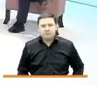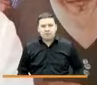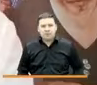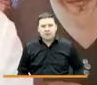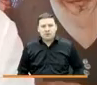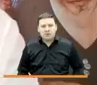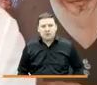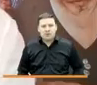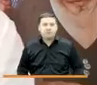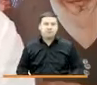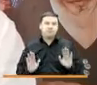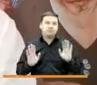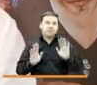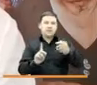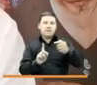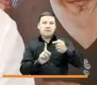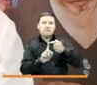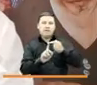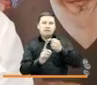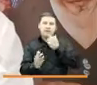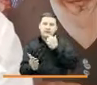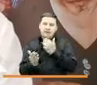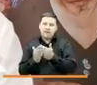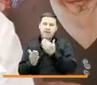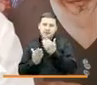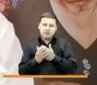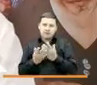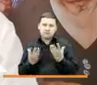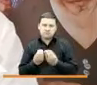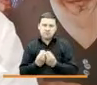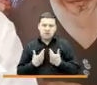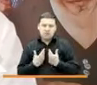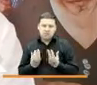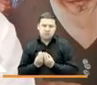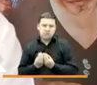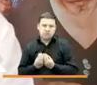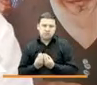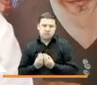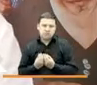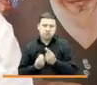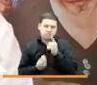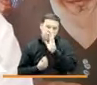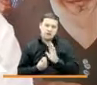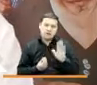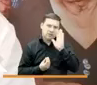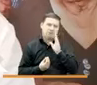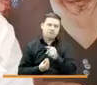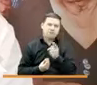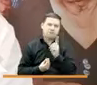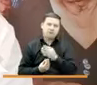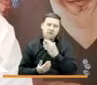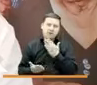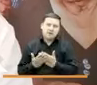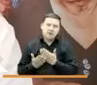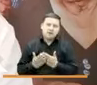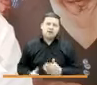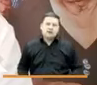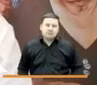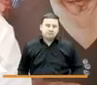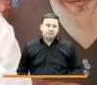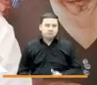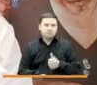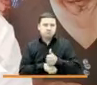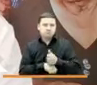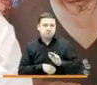bueno primero que todo agradezco a la unidad de víctimas a nivel nacional también agradezco a la dirección